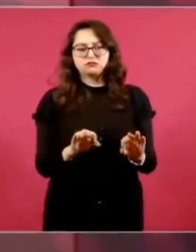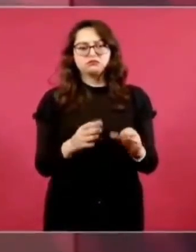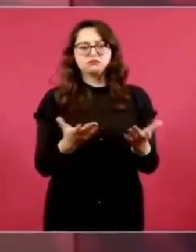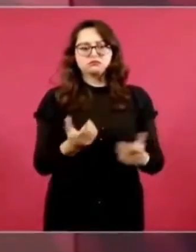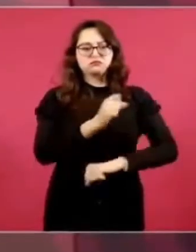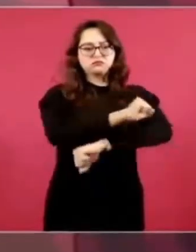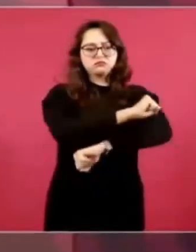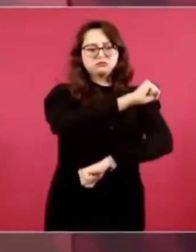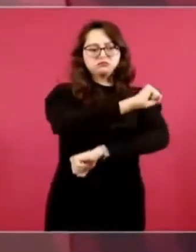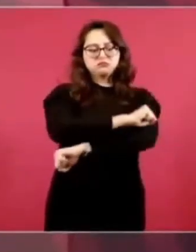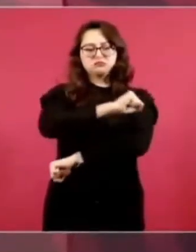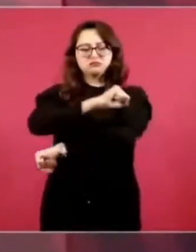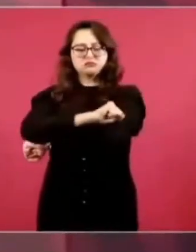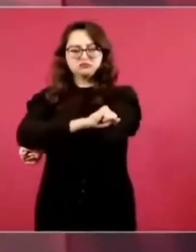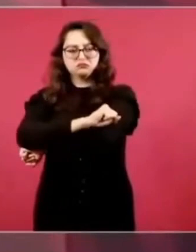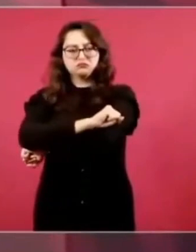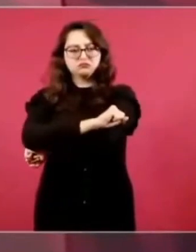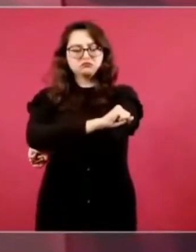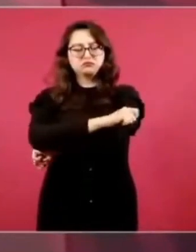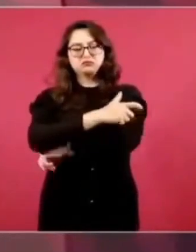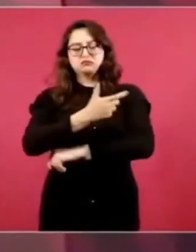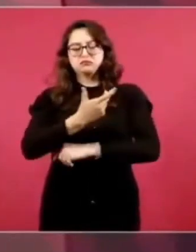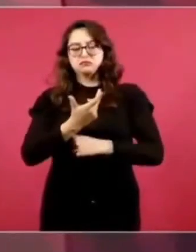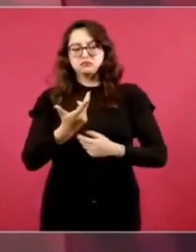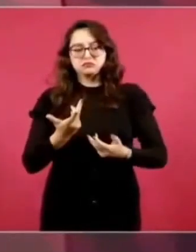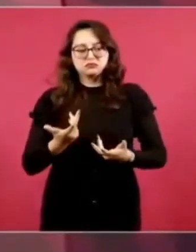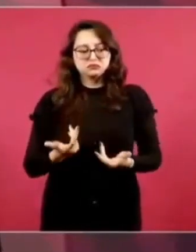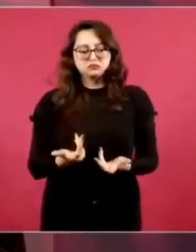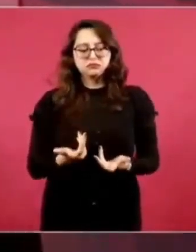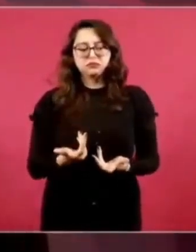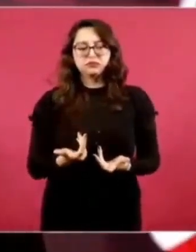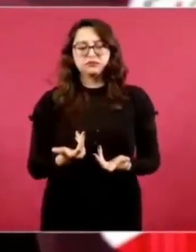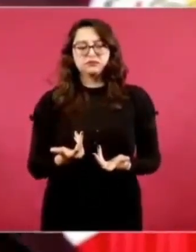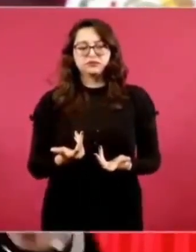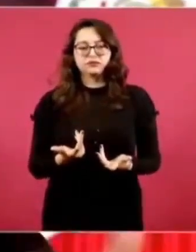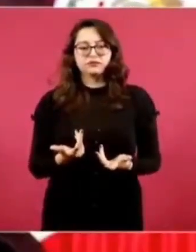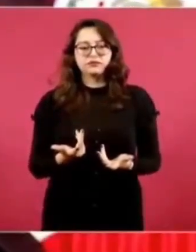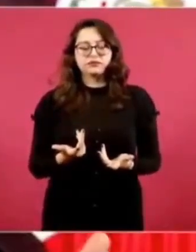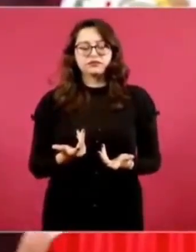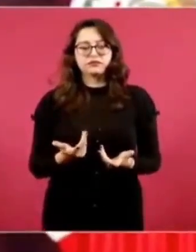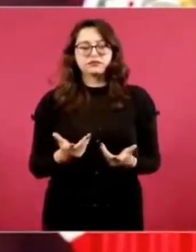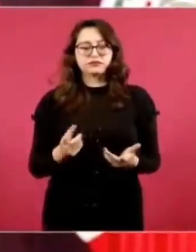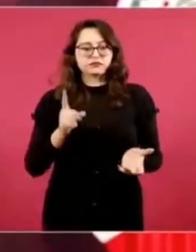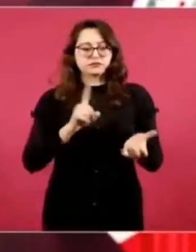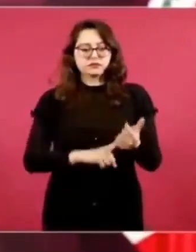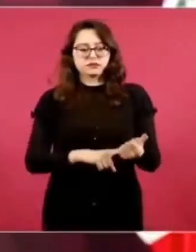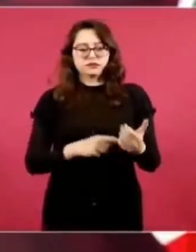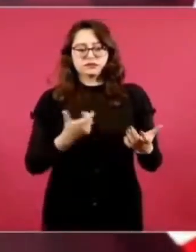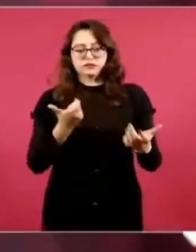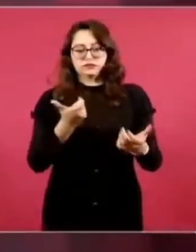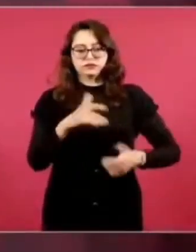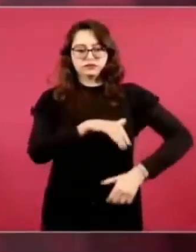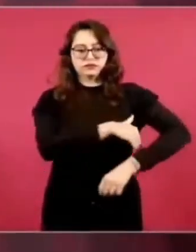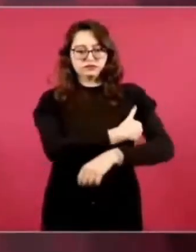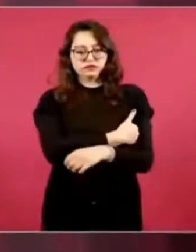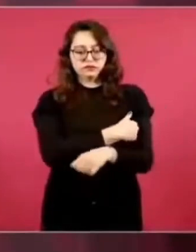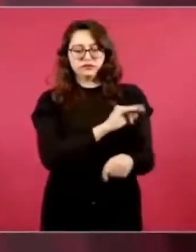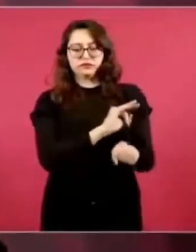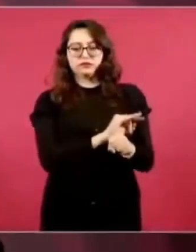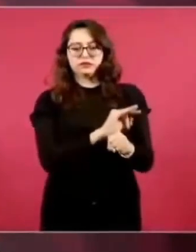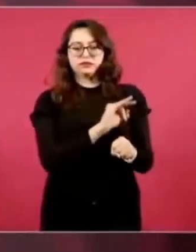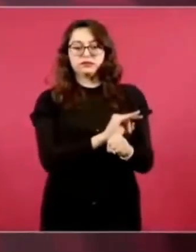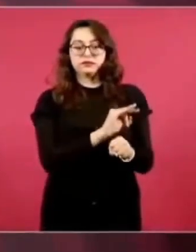sus ventanilla, su caja fuerte, una entrada para